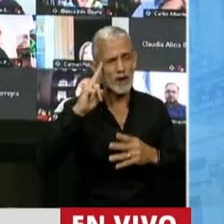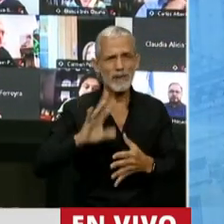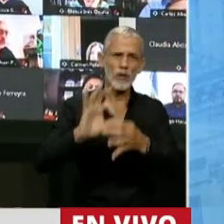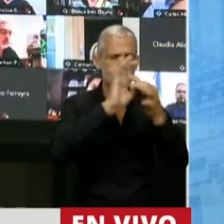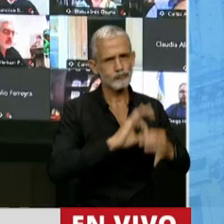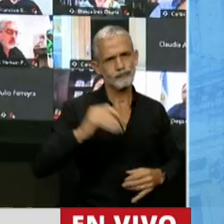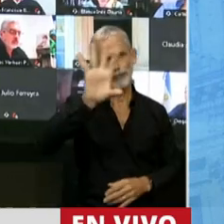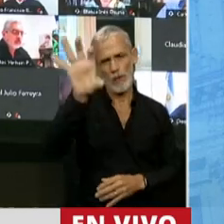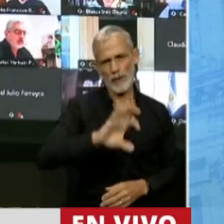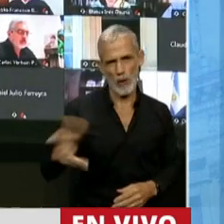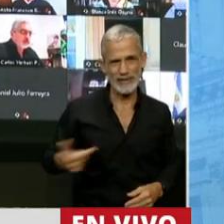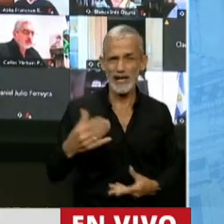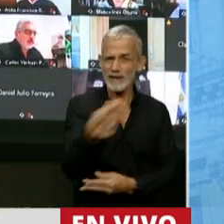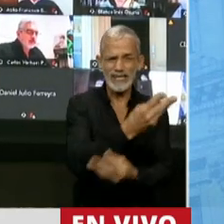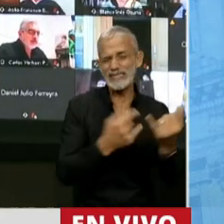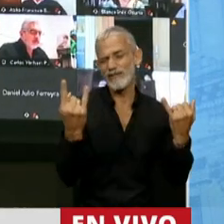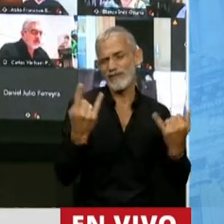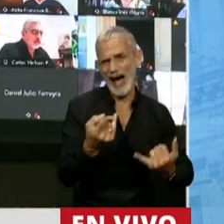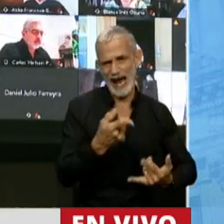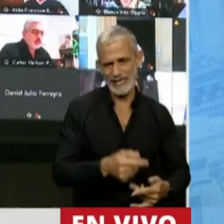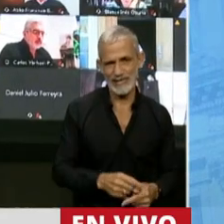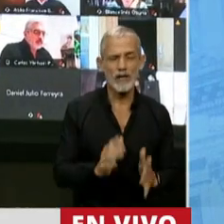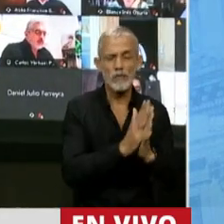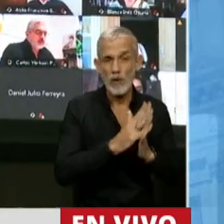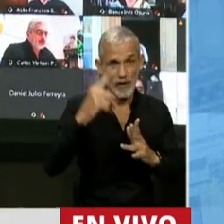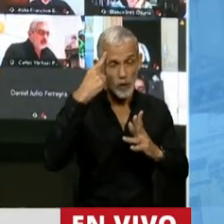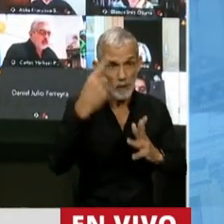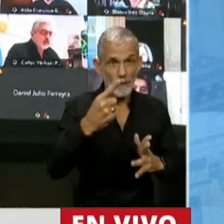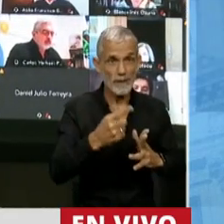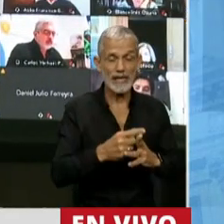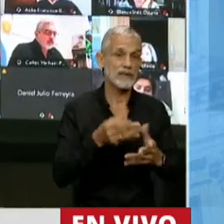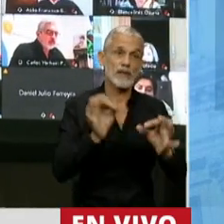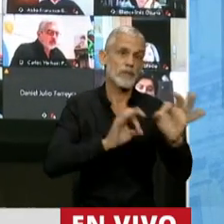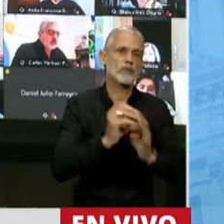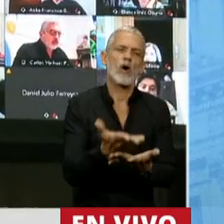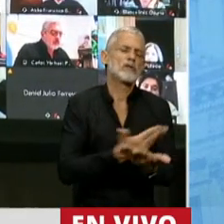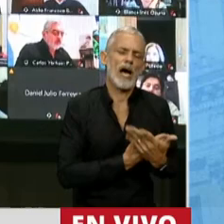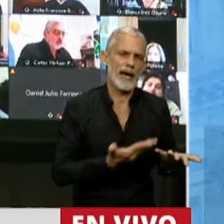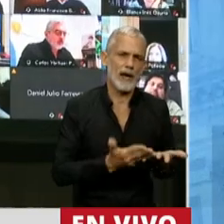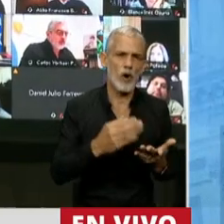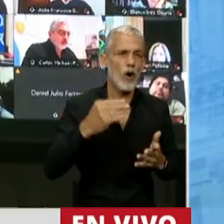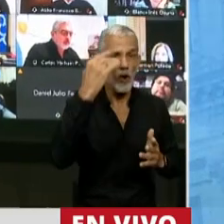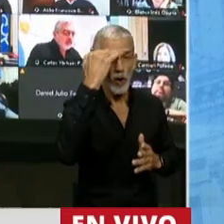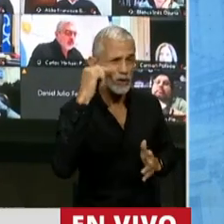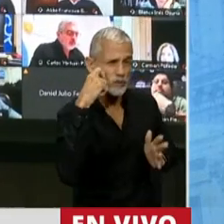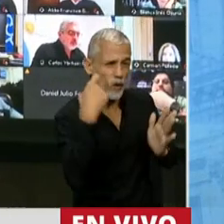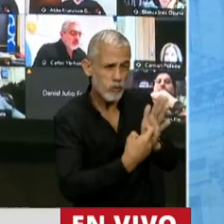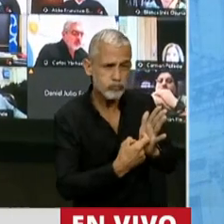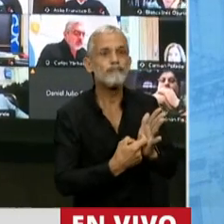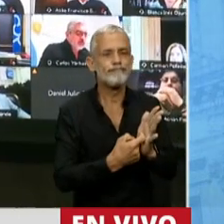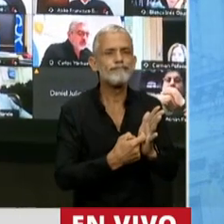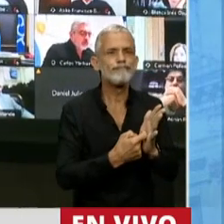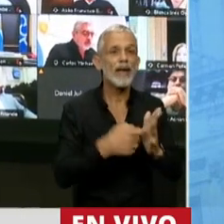solidaridad absolutamente falsa. Les pido que recapaciten y que retiren este proyecto, que es inconstitucional, y que